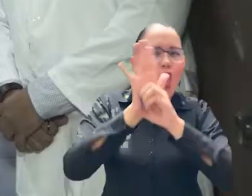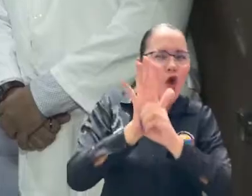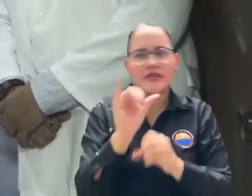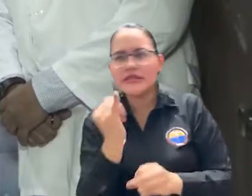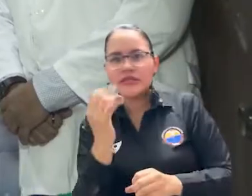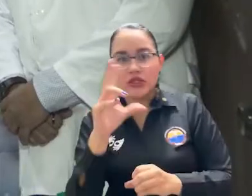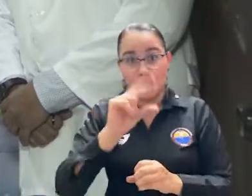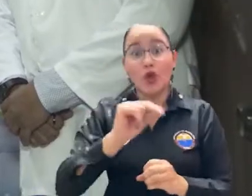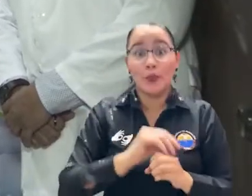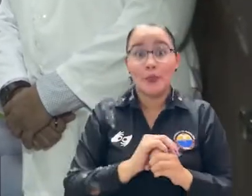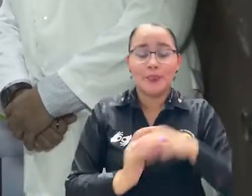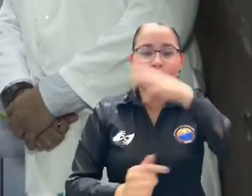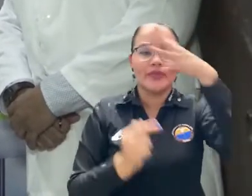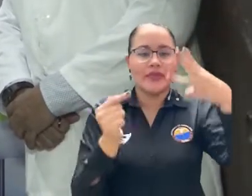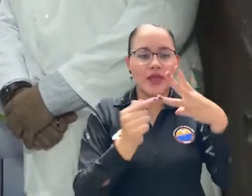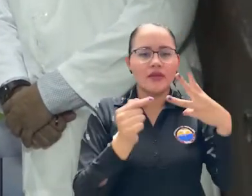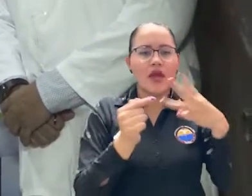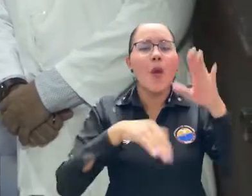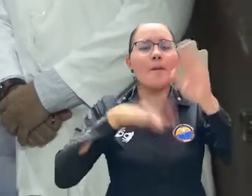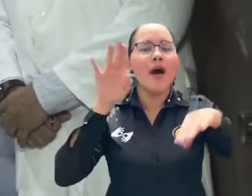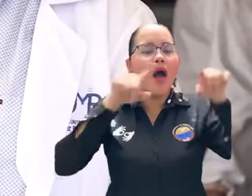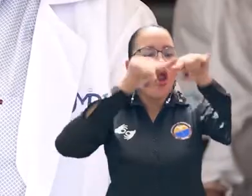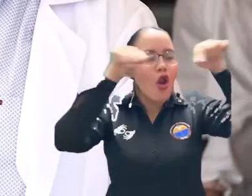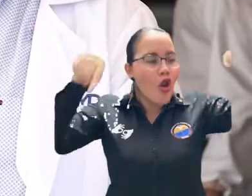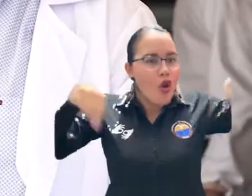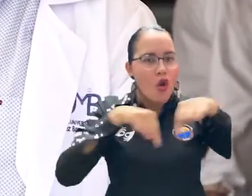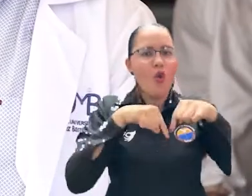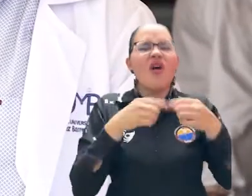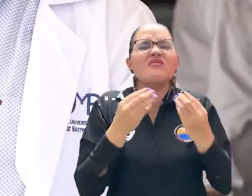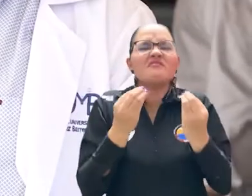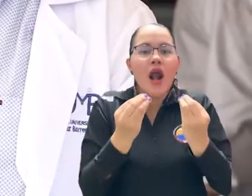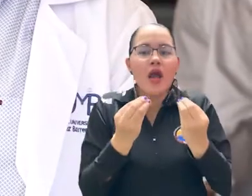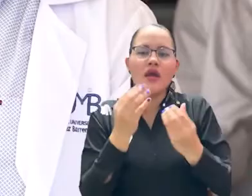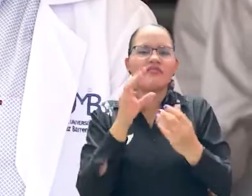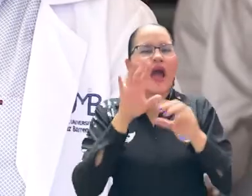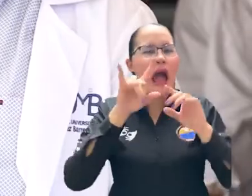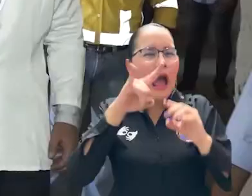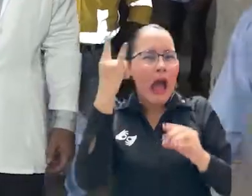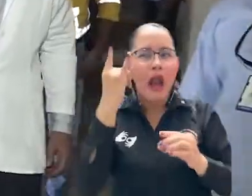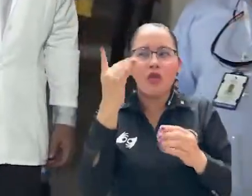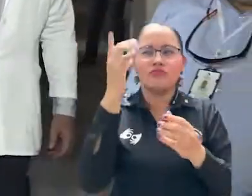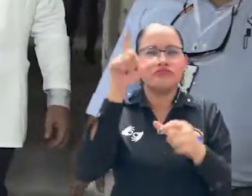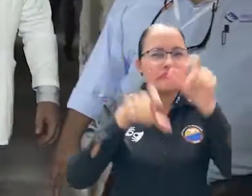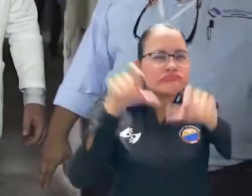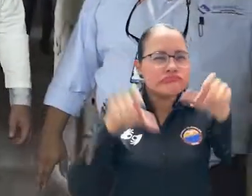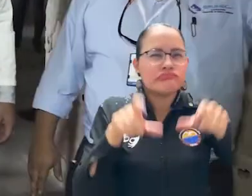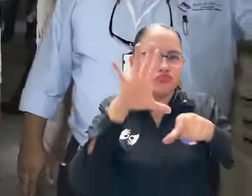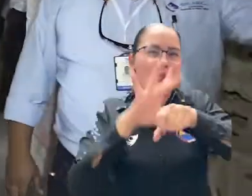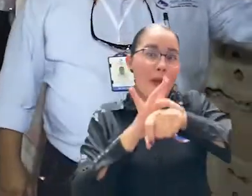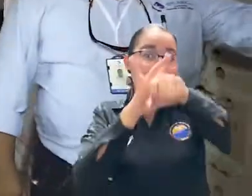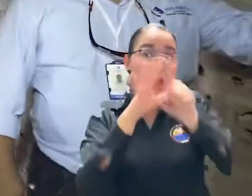tener acá una residencia en medicina interna, la misma alianza estratégica de la Universidad de Magdalena con los hospitales.